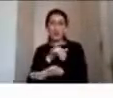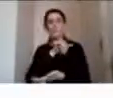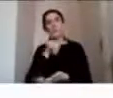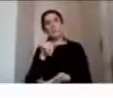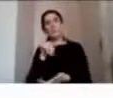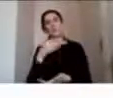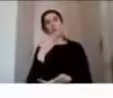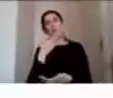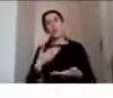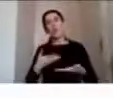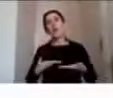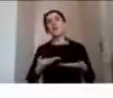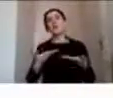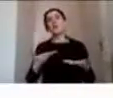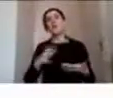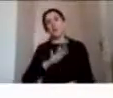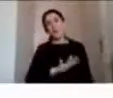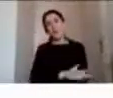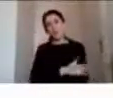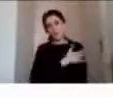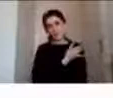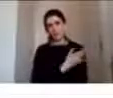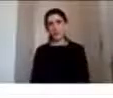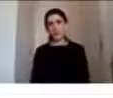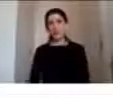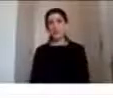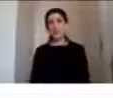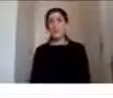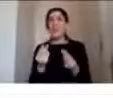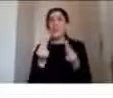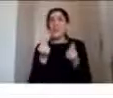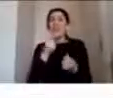y entonces ¿qué pasa con la calidad de vida?